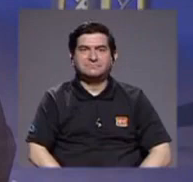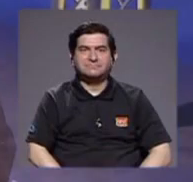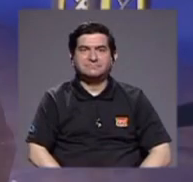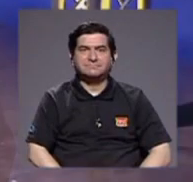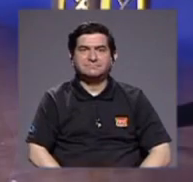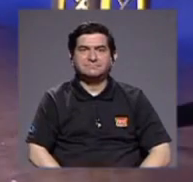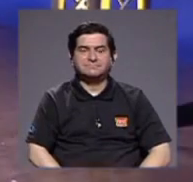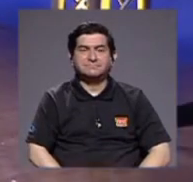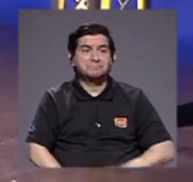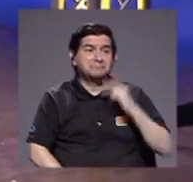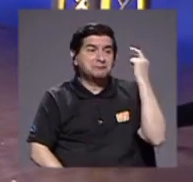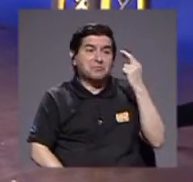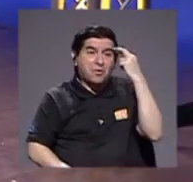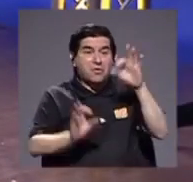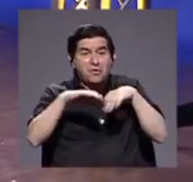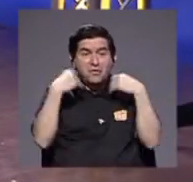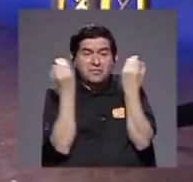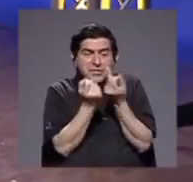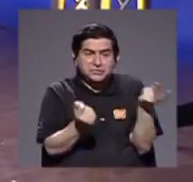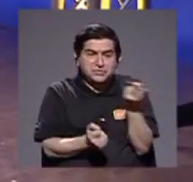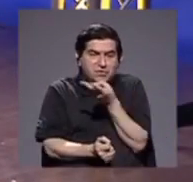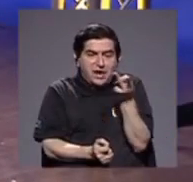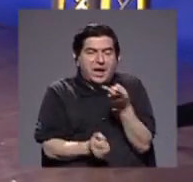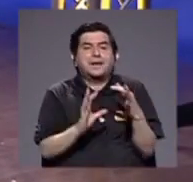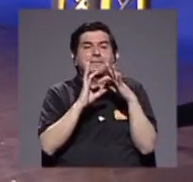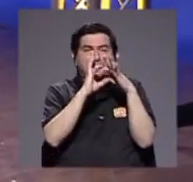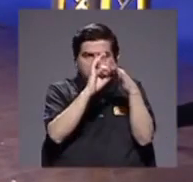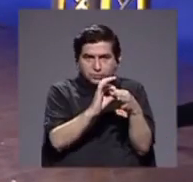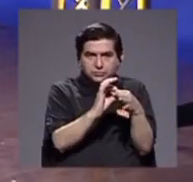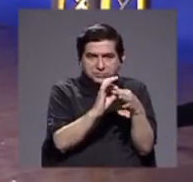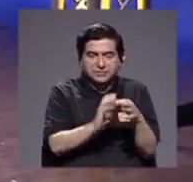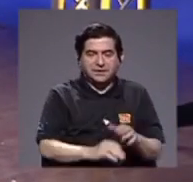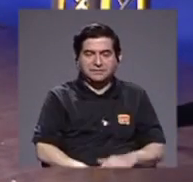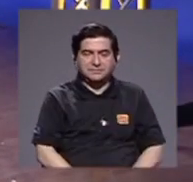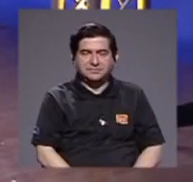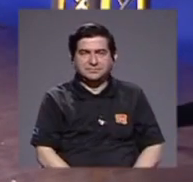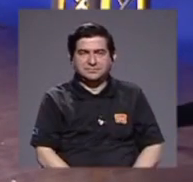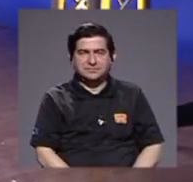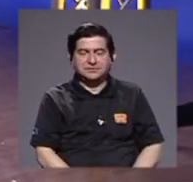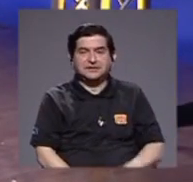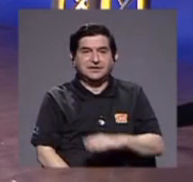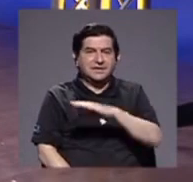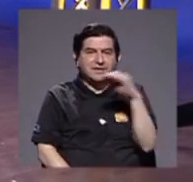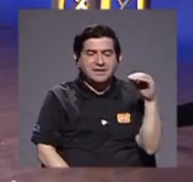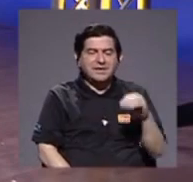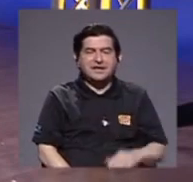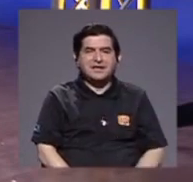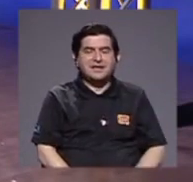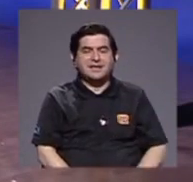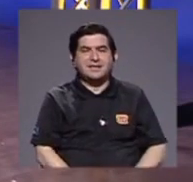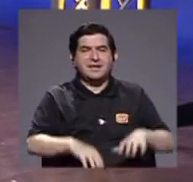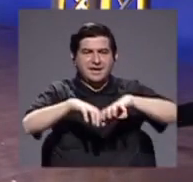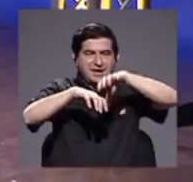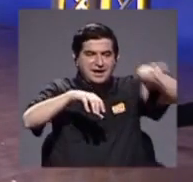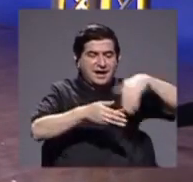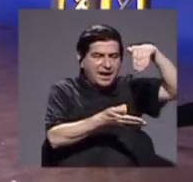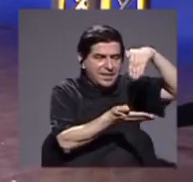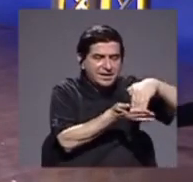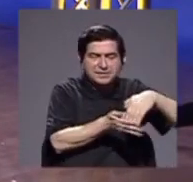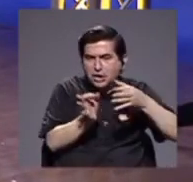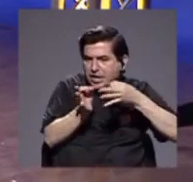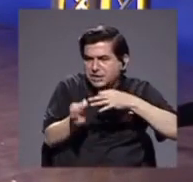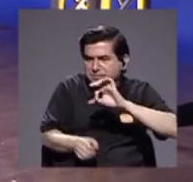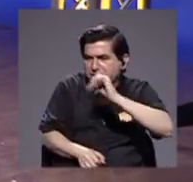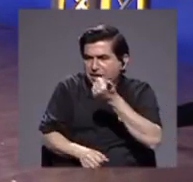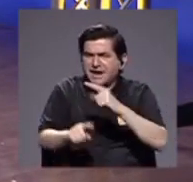por una razón familiar estuvieron las dos niñas juntas y la de el cantón central le explicaba a la otra